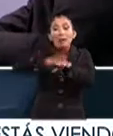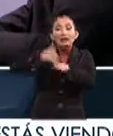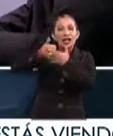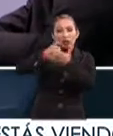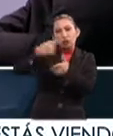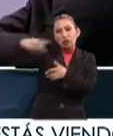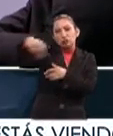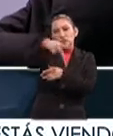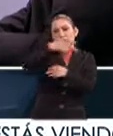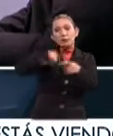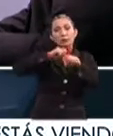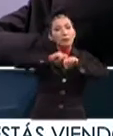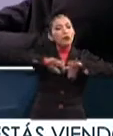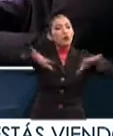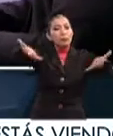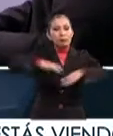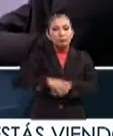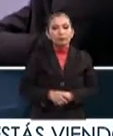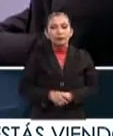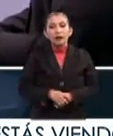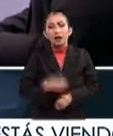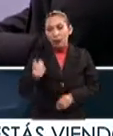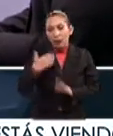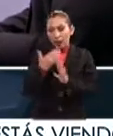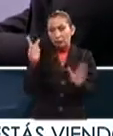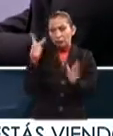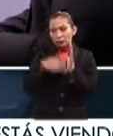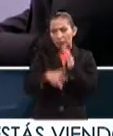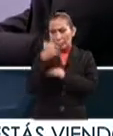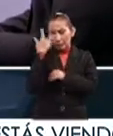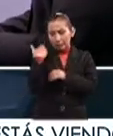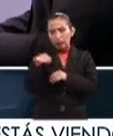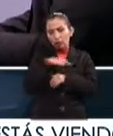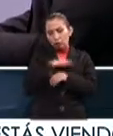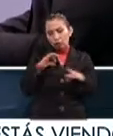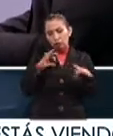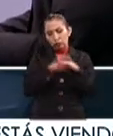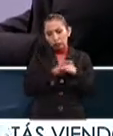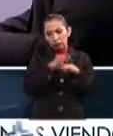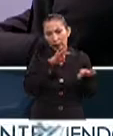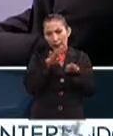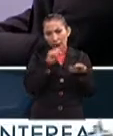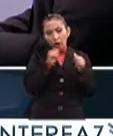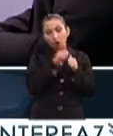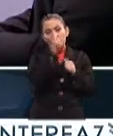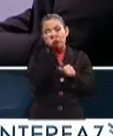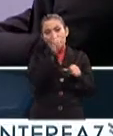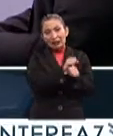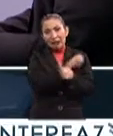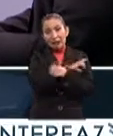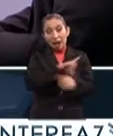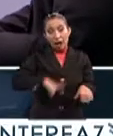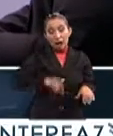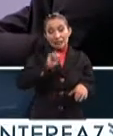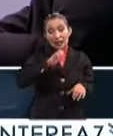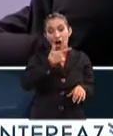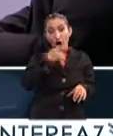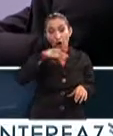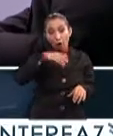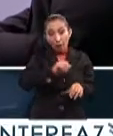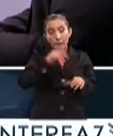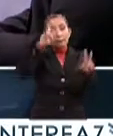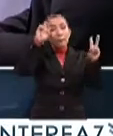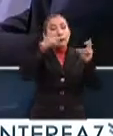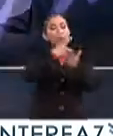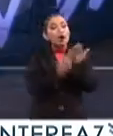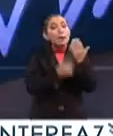mayor número de población. Platicaba que en el 2013 trabajamos en coordinación con la Secretaría de Gobernación en